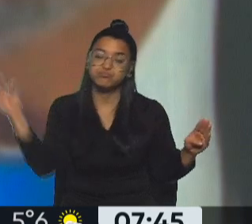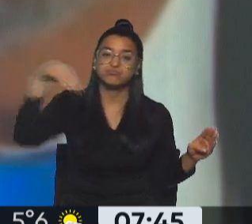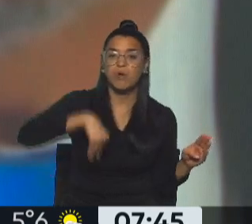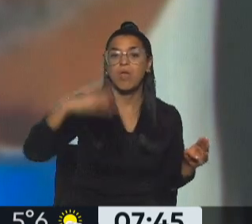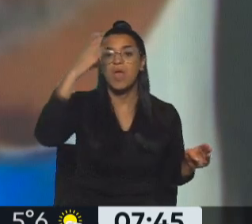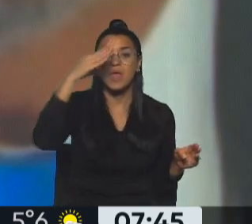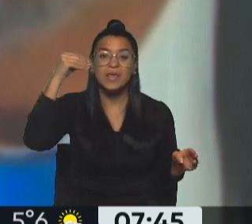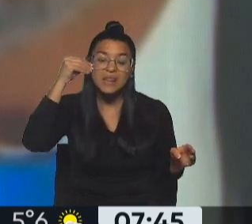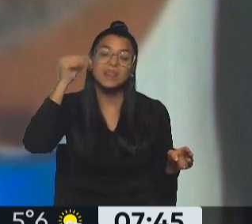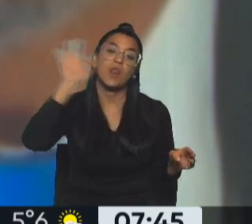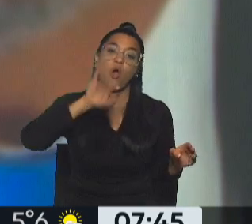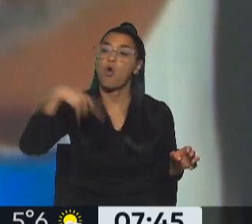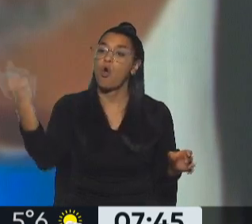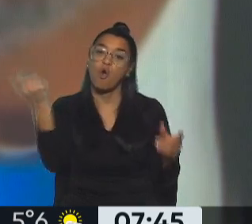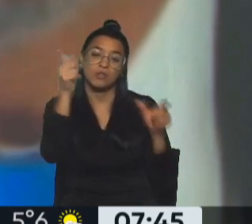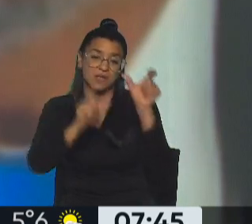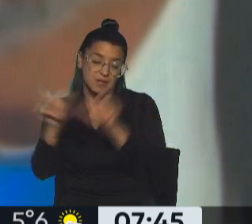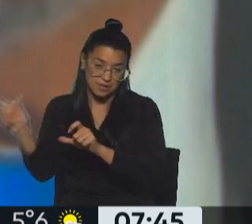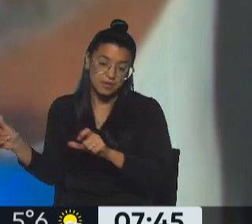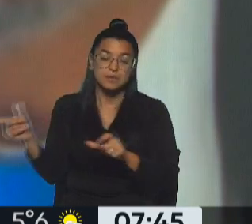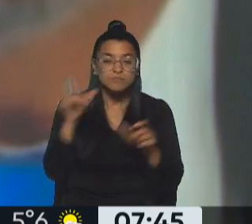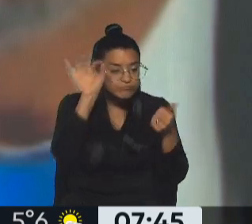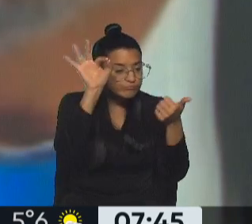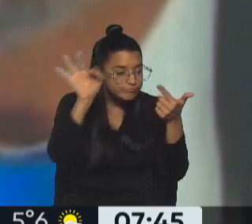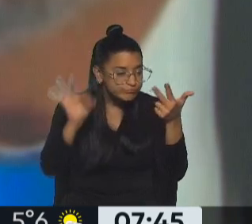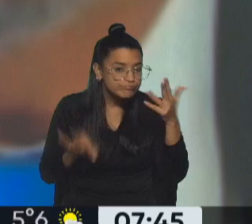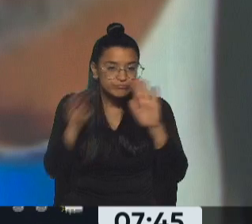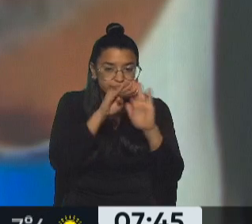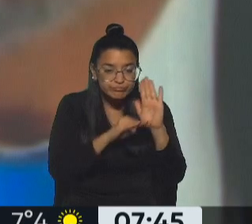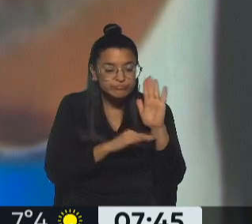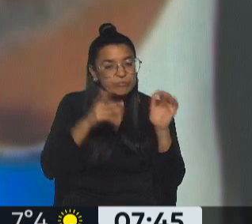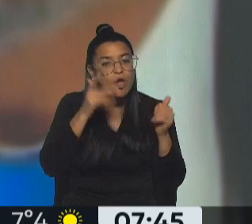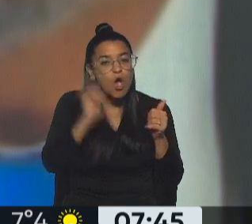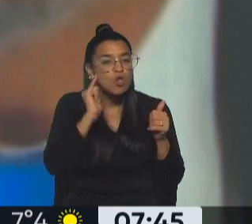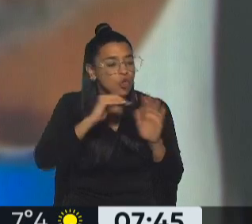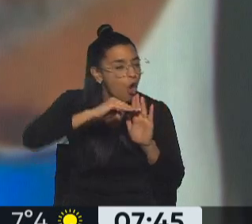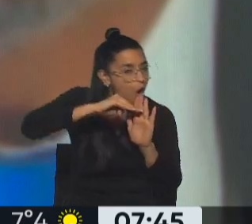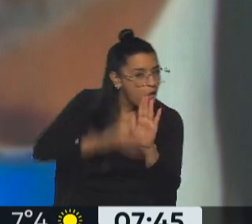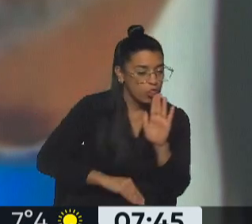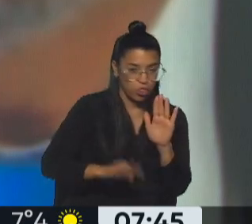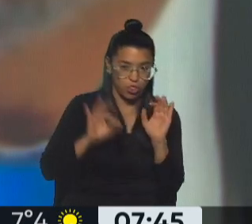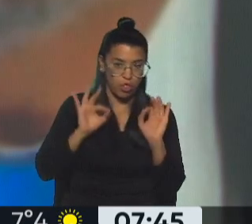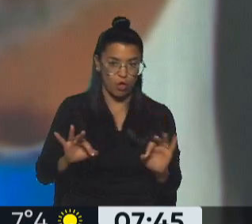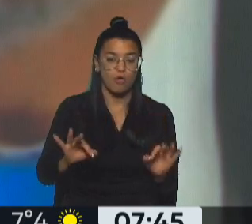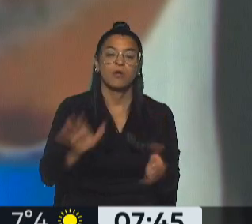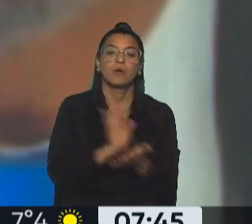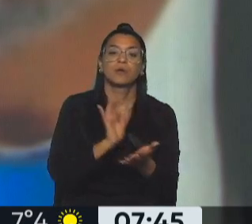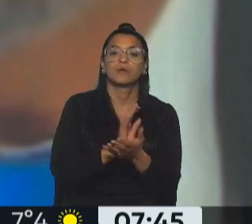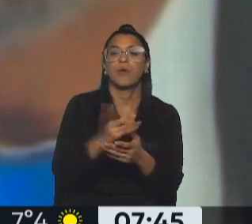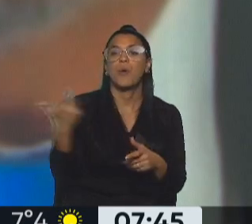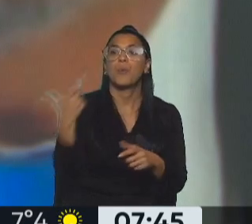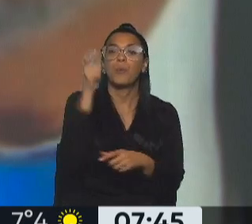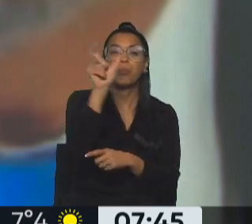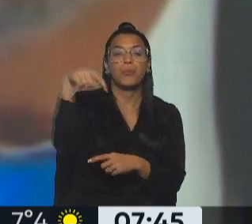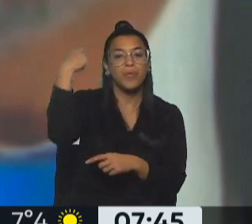al resto, cada uno de los hechos puntuales, y lo fue refutando mediante esta suerte de interacción, de poner los videos